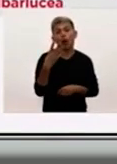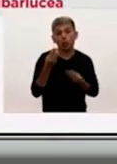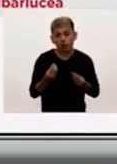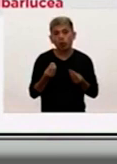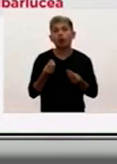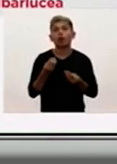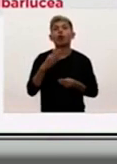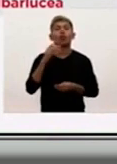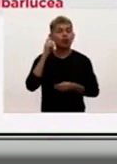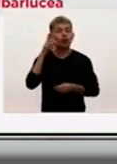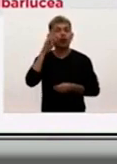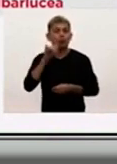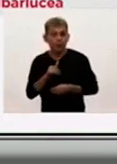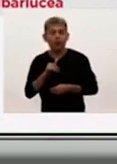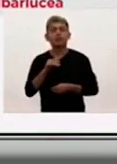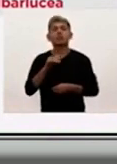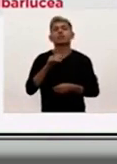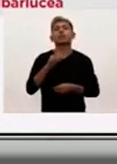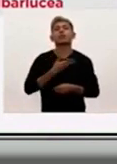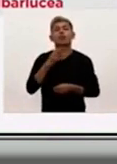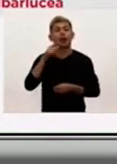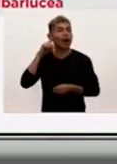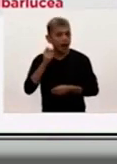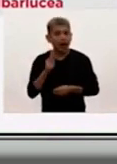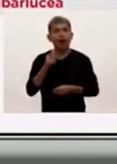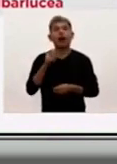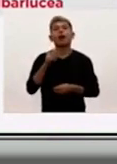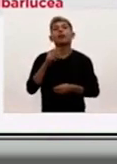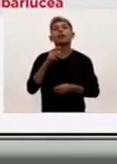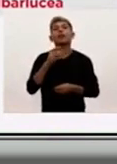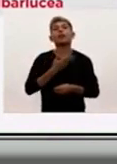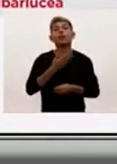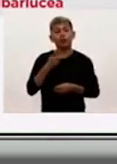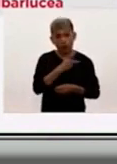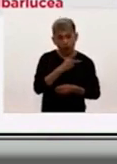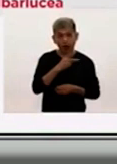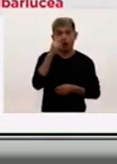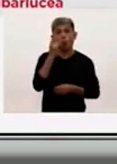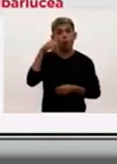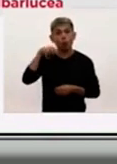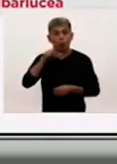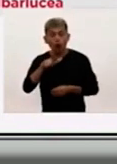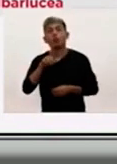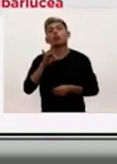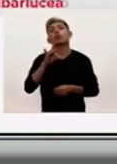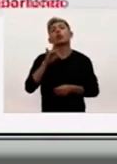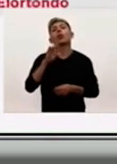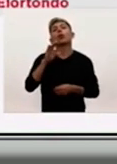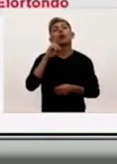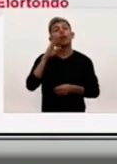Cañá de Gómez, Coronel Fraga, Frank, Frontera, Humboldt, Irbarlocea,